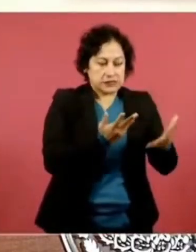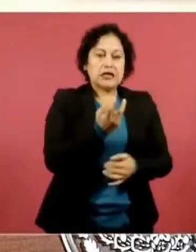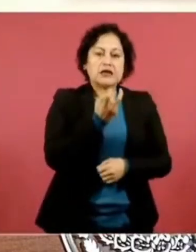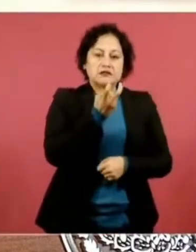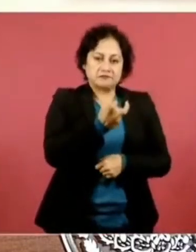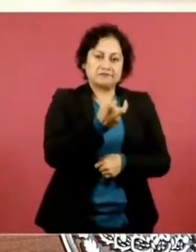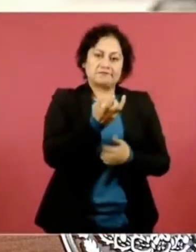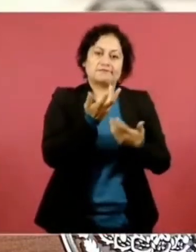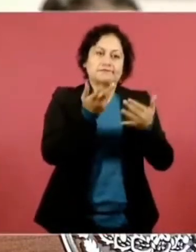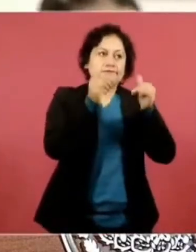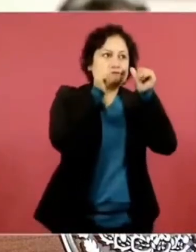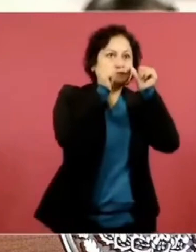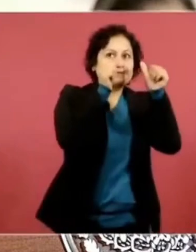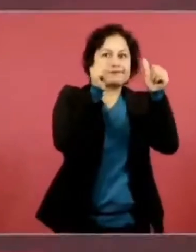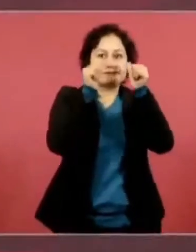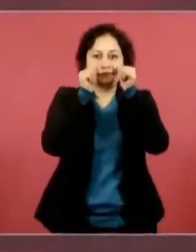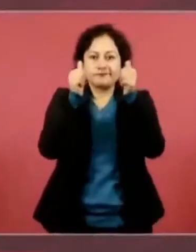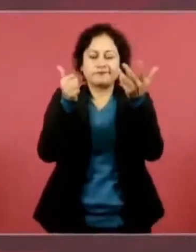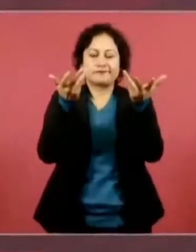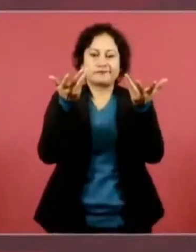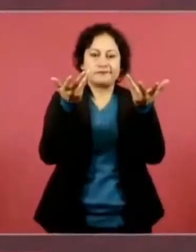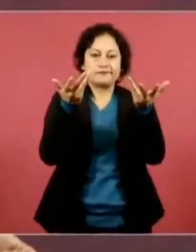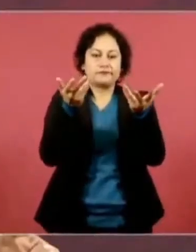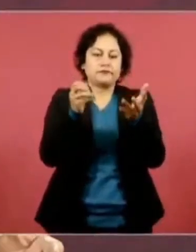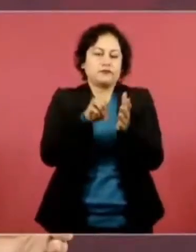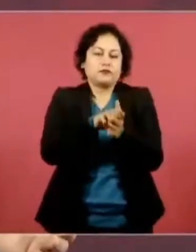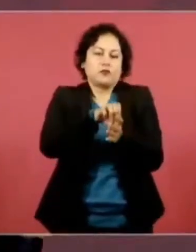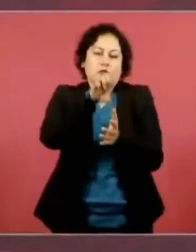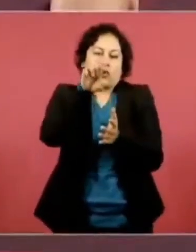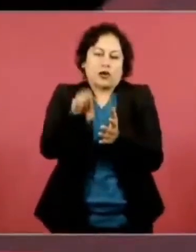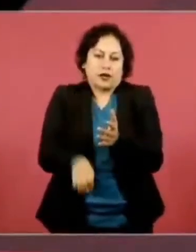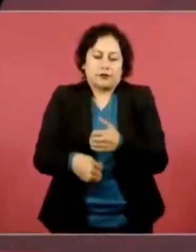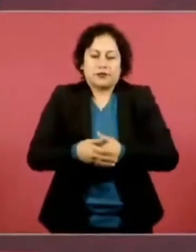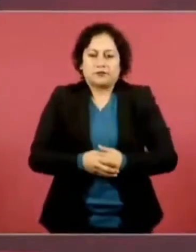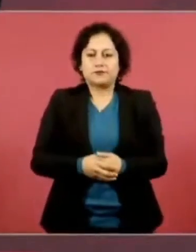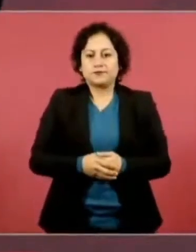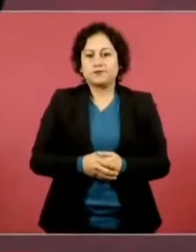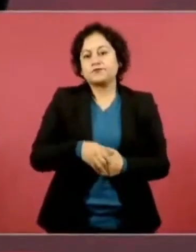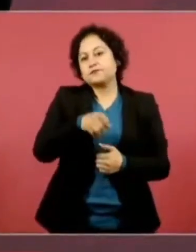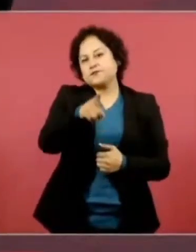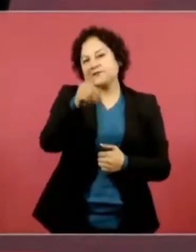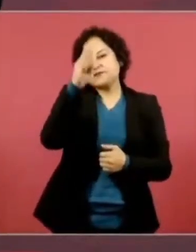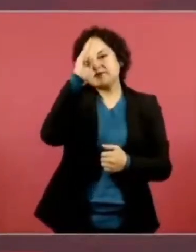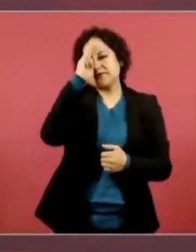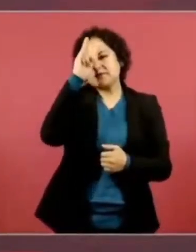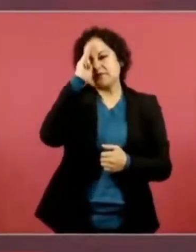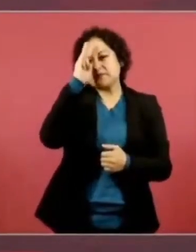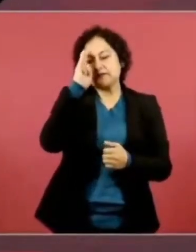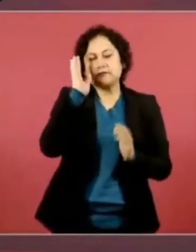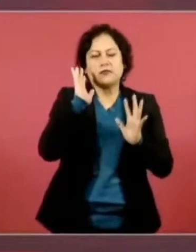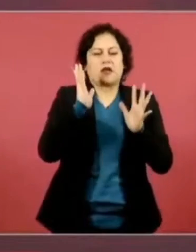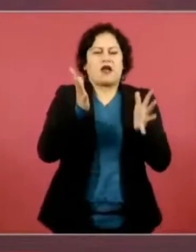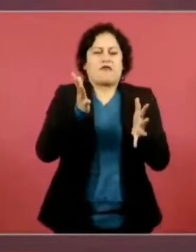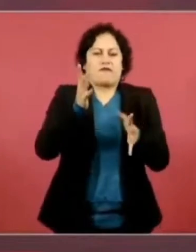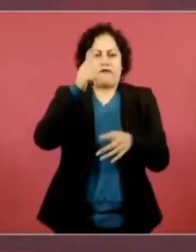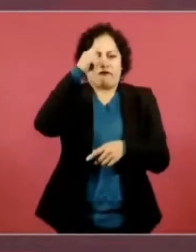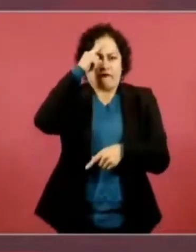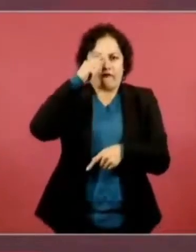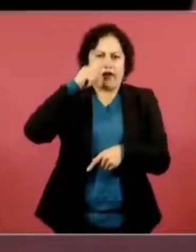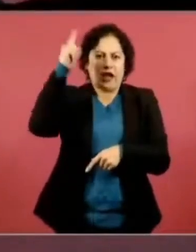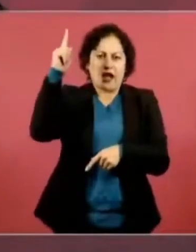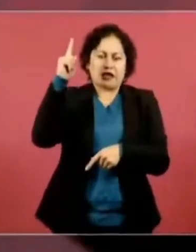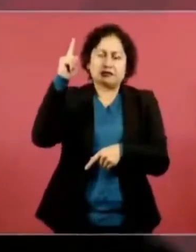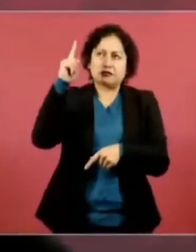Alguien podría imaginar, a ver, contratamos un satélite que